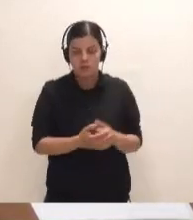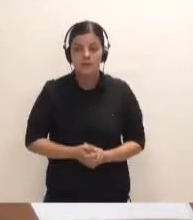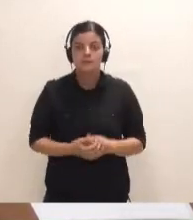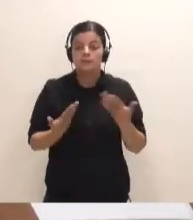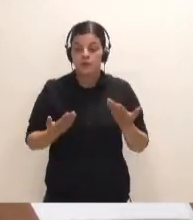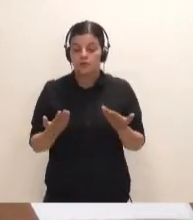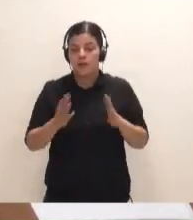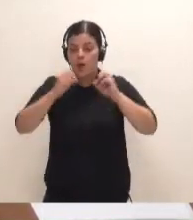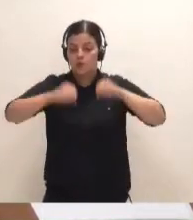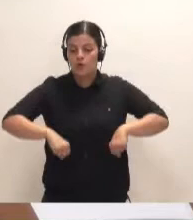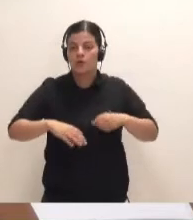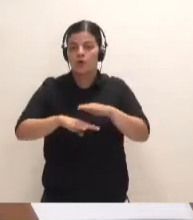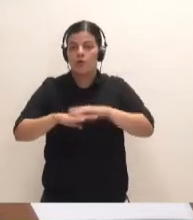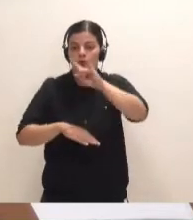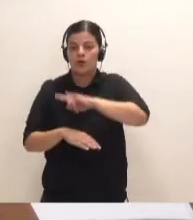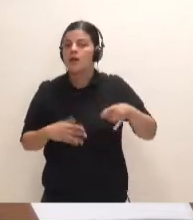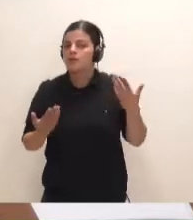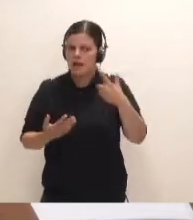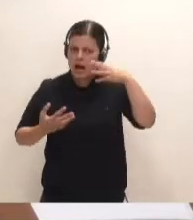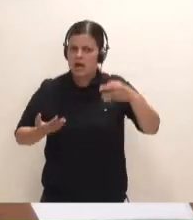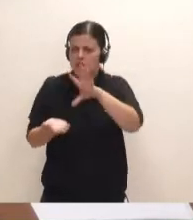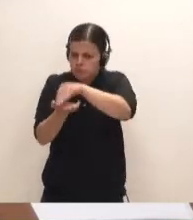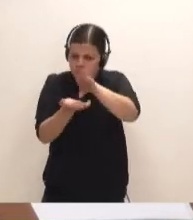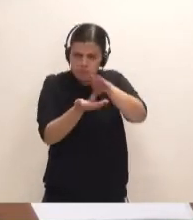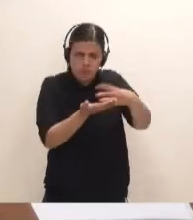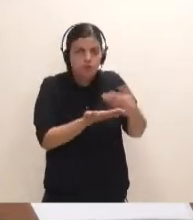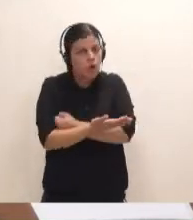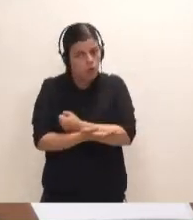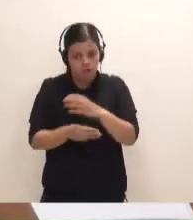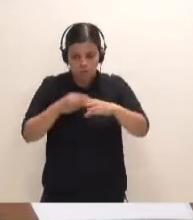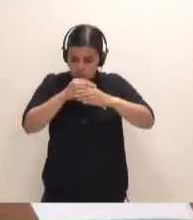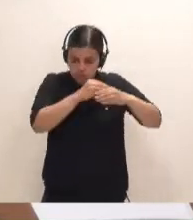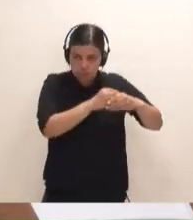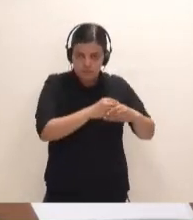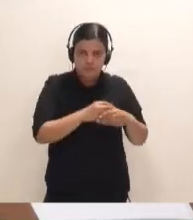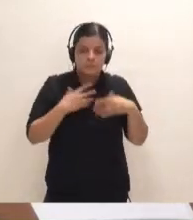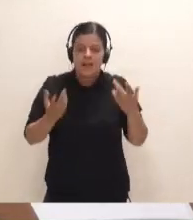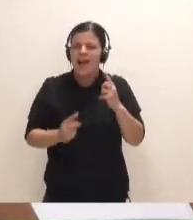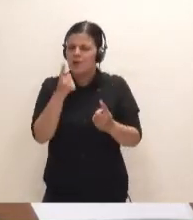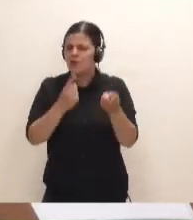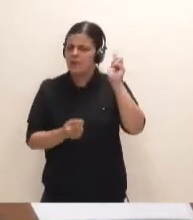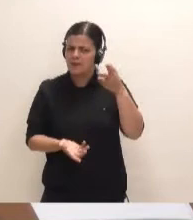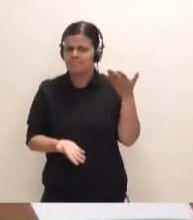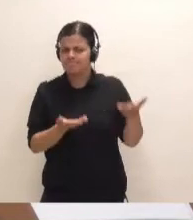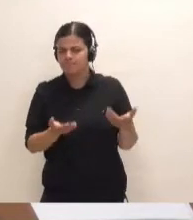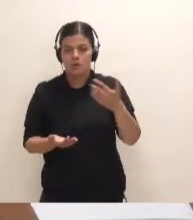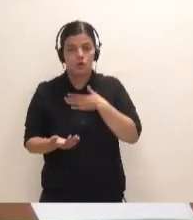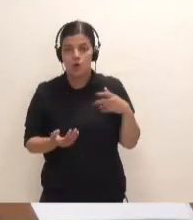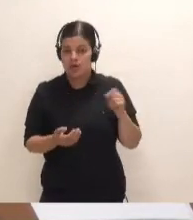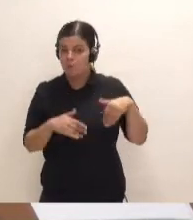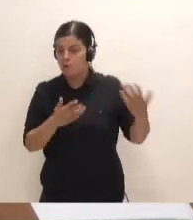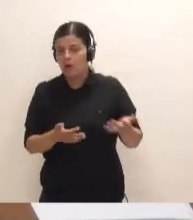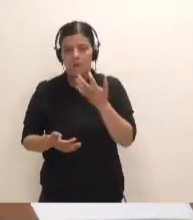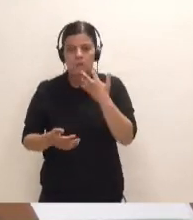Gobierno de Canarias creo que recoge todas las posibles alternativas, incluso algunas que eran cuestionadas y que no queríamos dejar fuera, como alguien